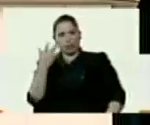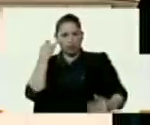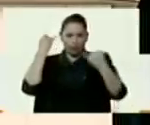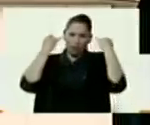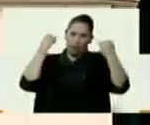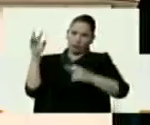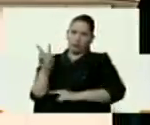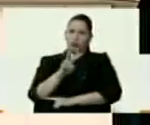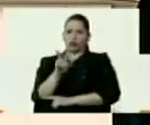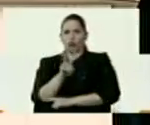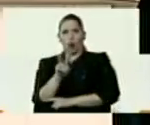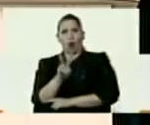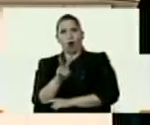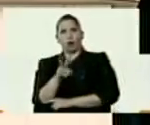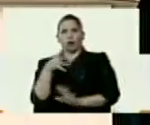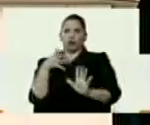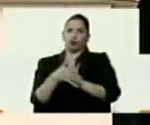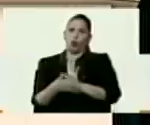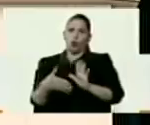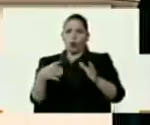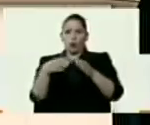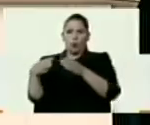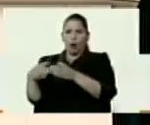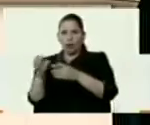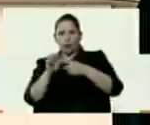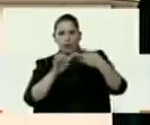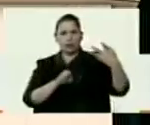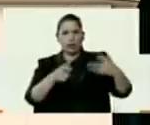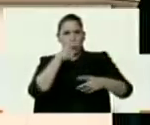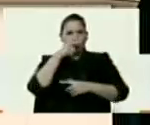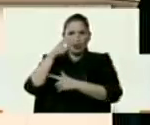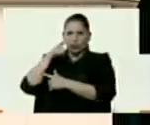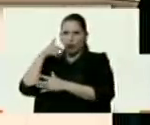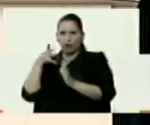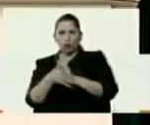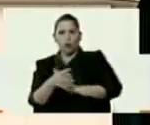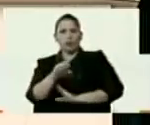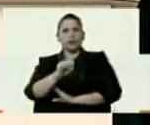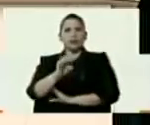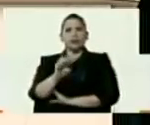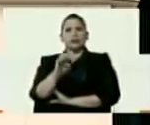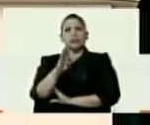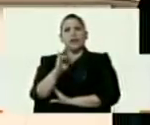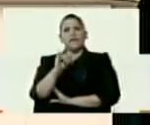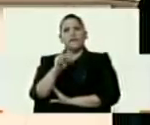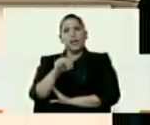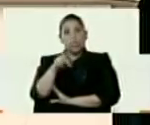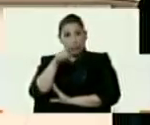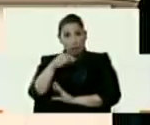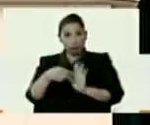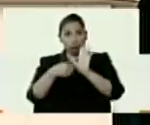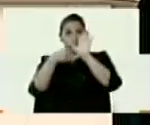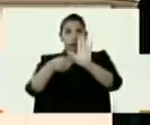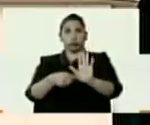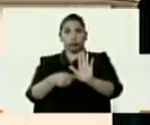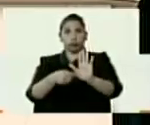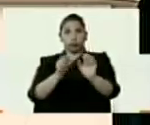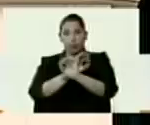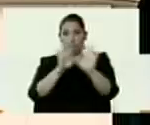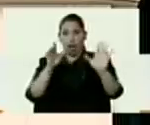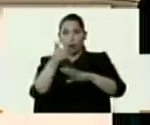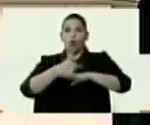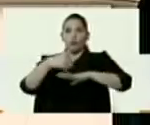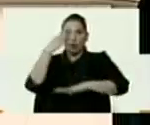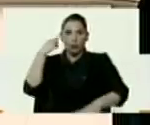venezolana, del Comando Estratégico Operacional, del SEBIN, y ahí se demuestra, por supuesto, que el gobierno